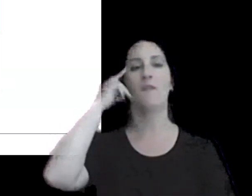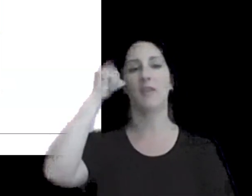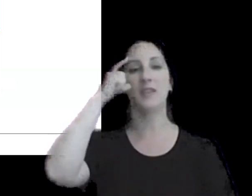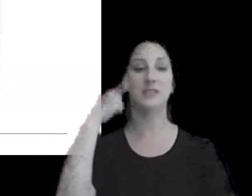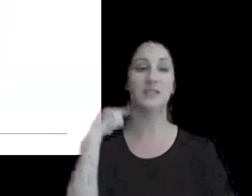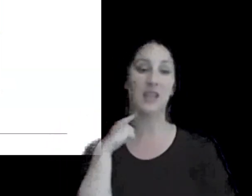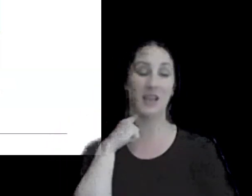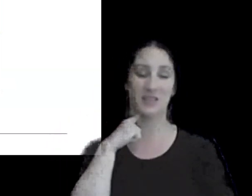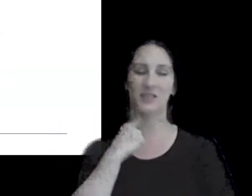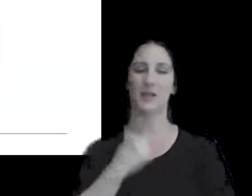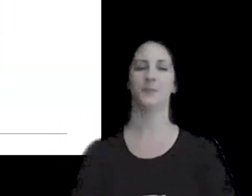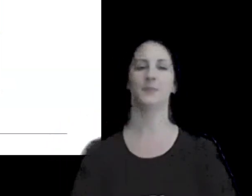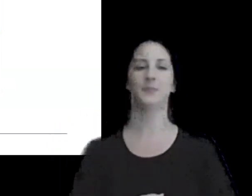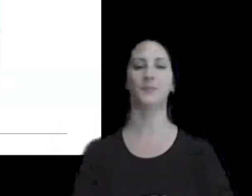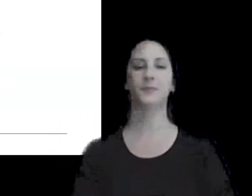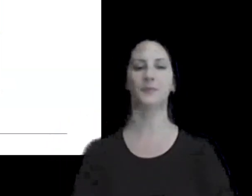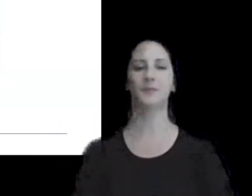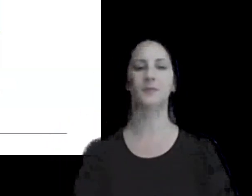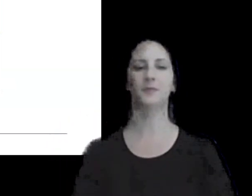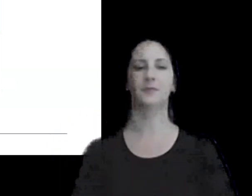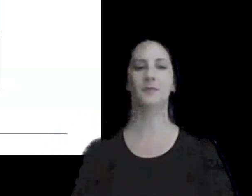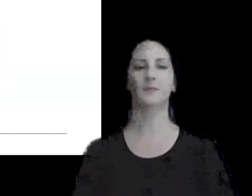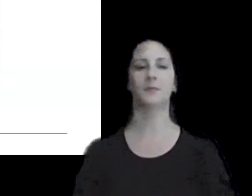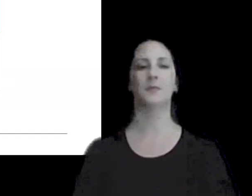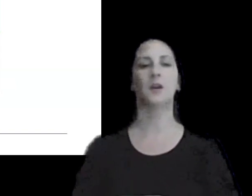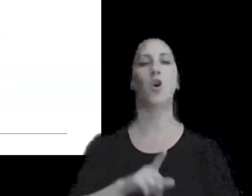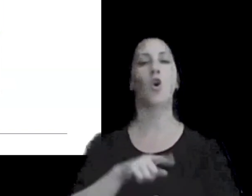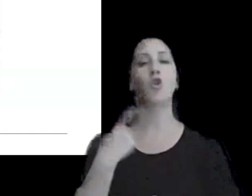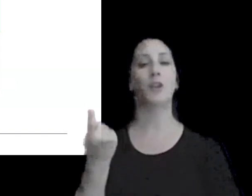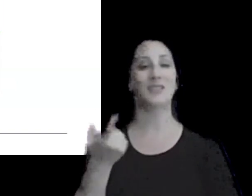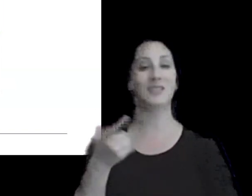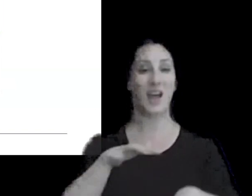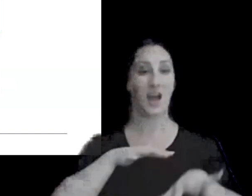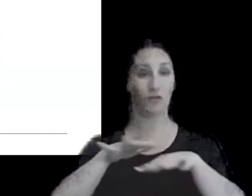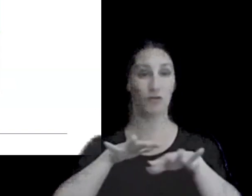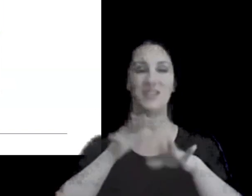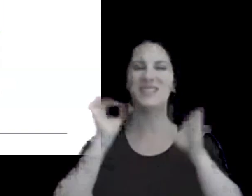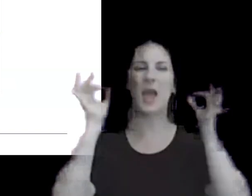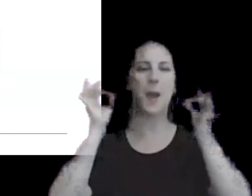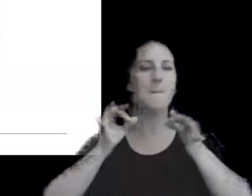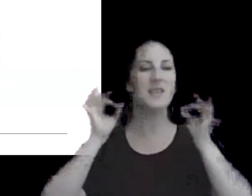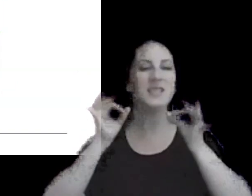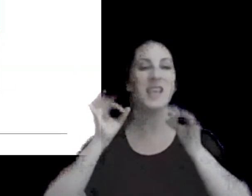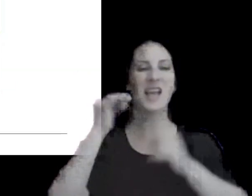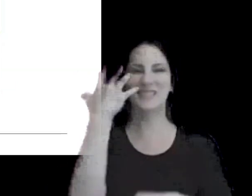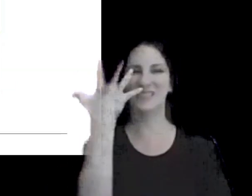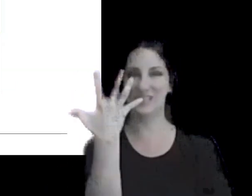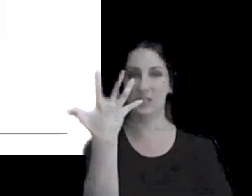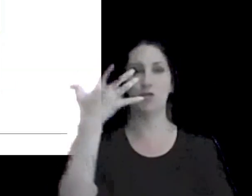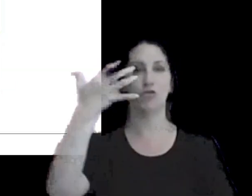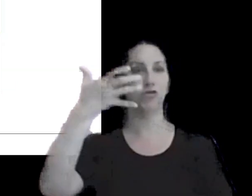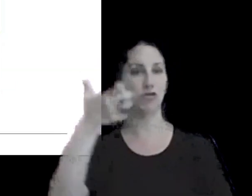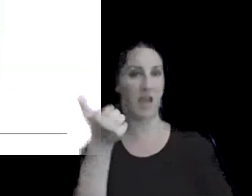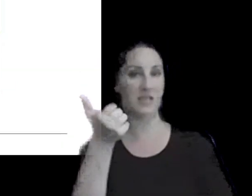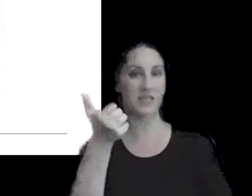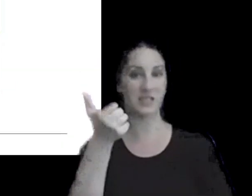13 y a su vez hay otras acciones específicamente la acción 5 6